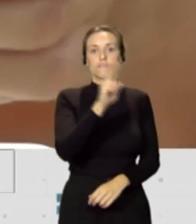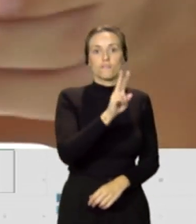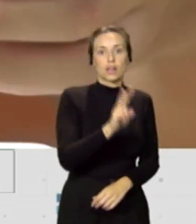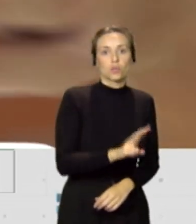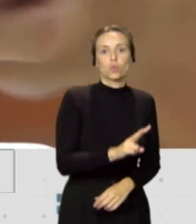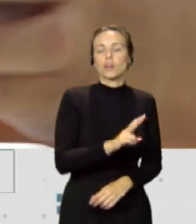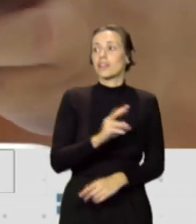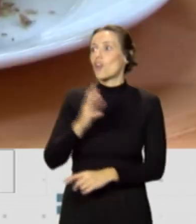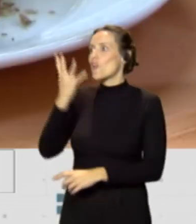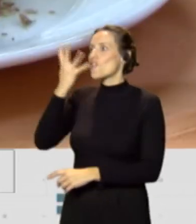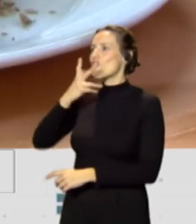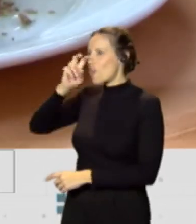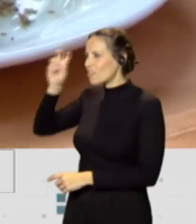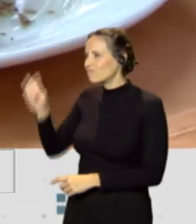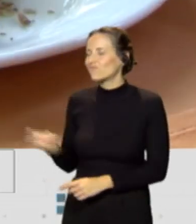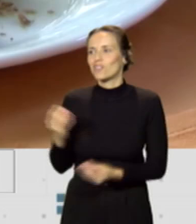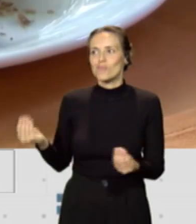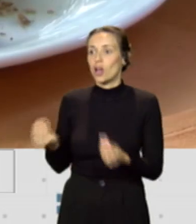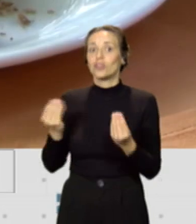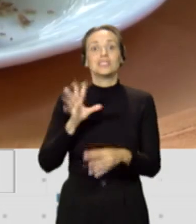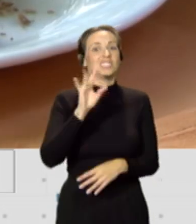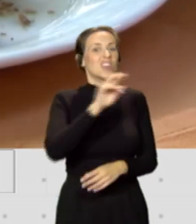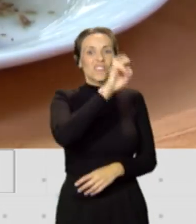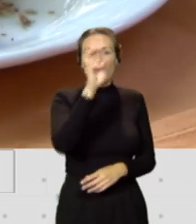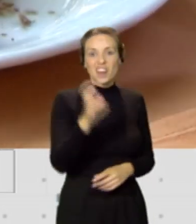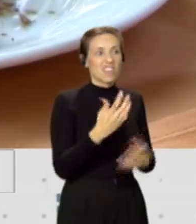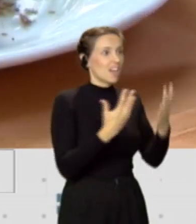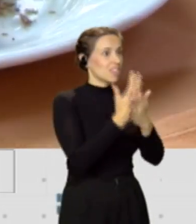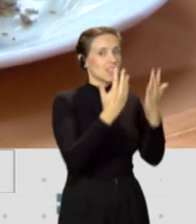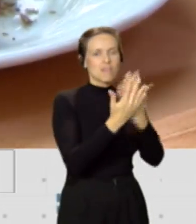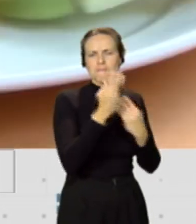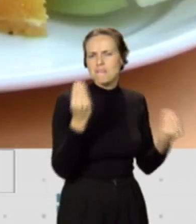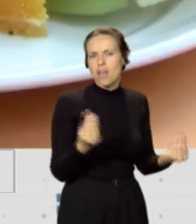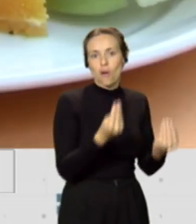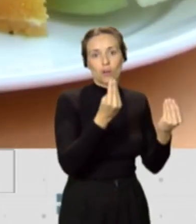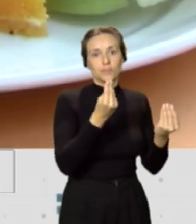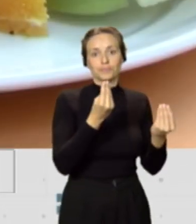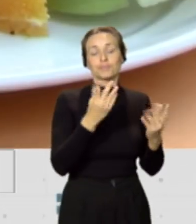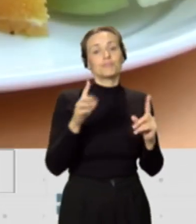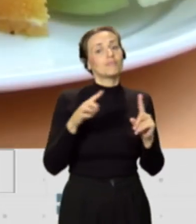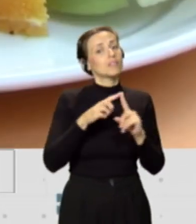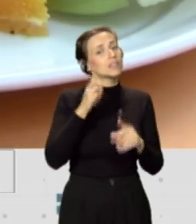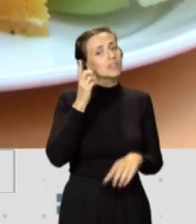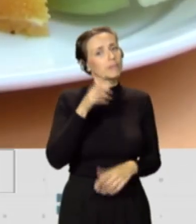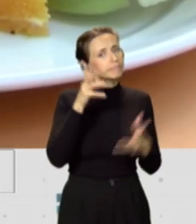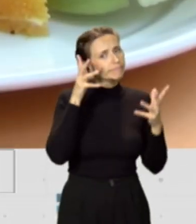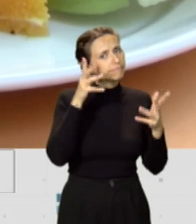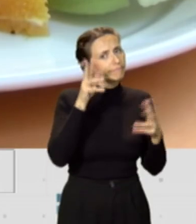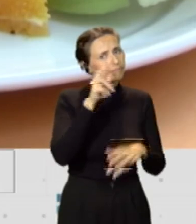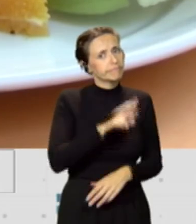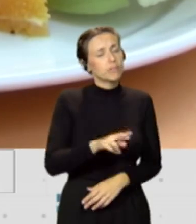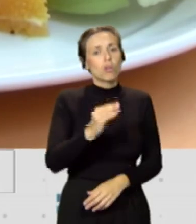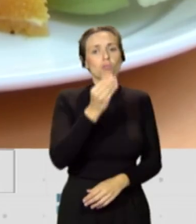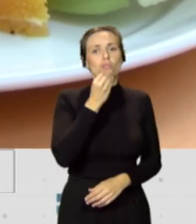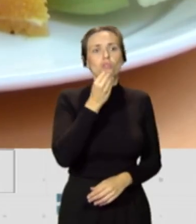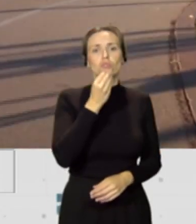más colores, mejor, ¿verdad? Exacto, cuanto más variedad, mejor. Insistir mucho y sobre todo basar la dieta en el consumo